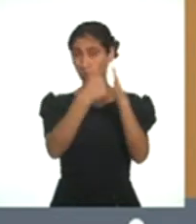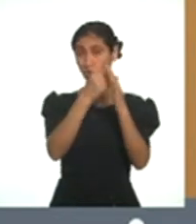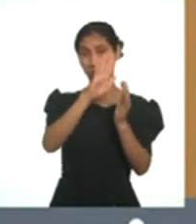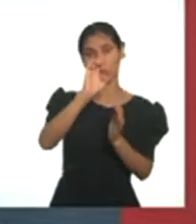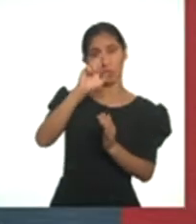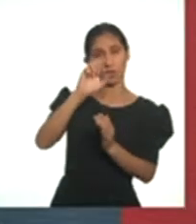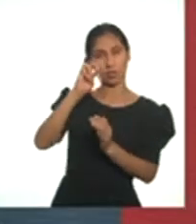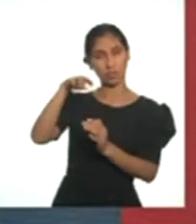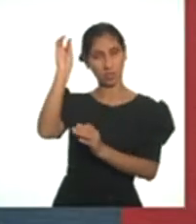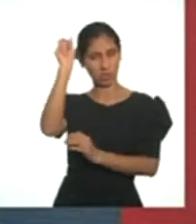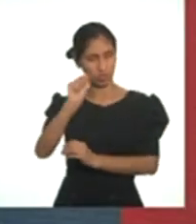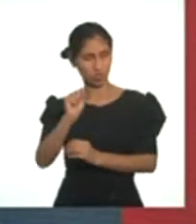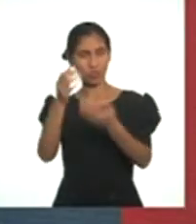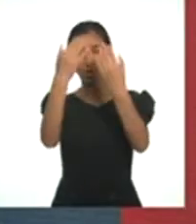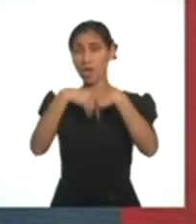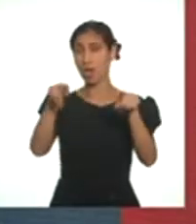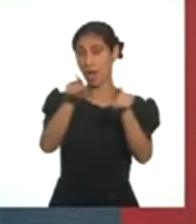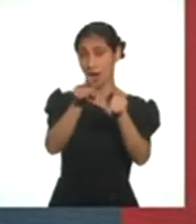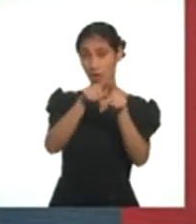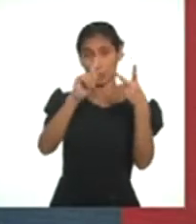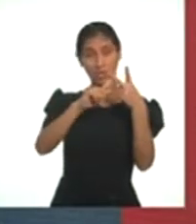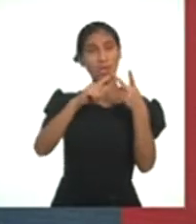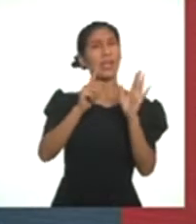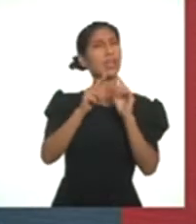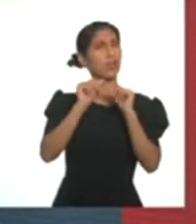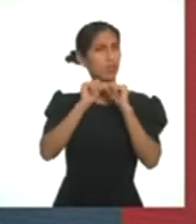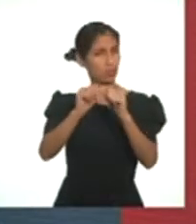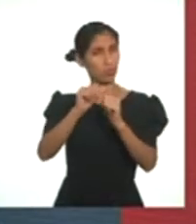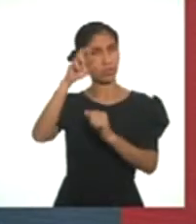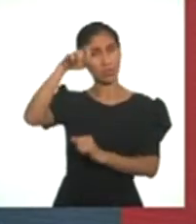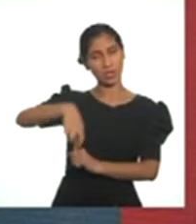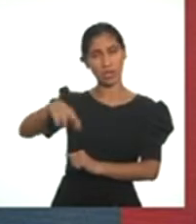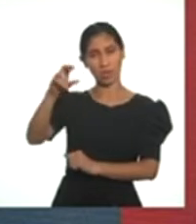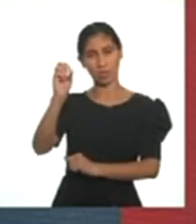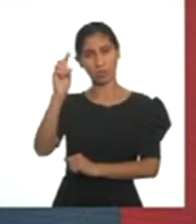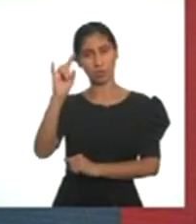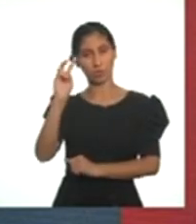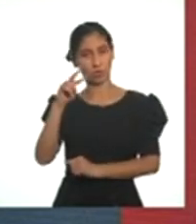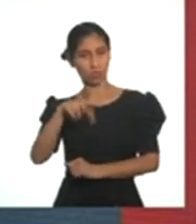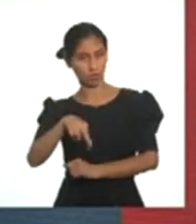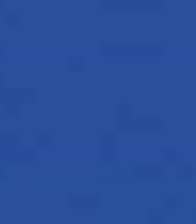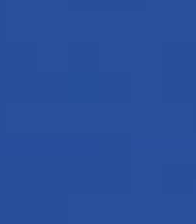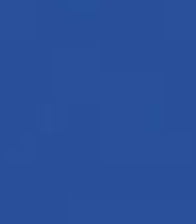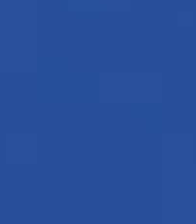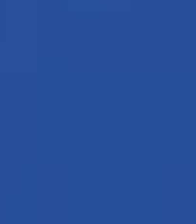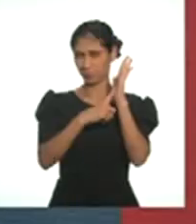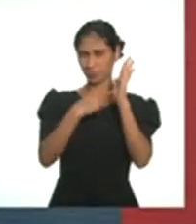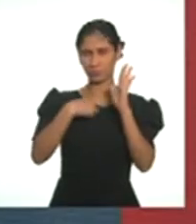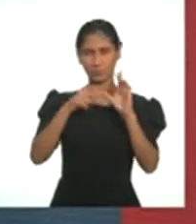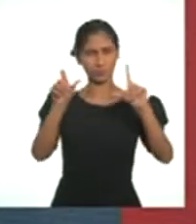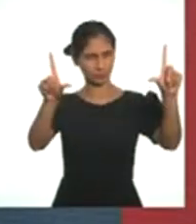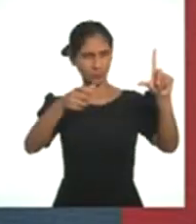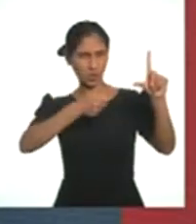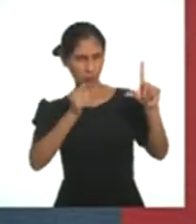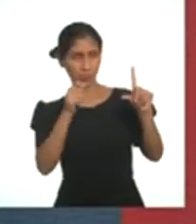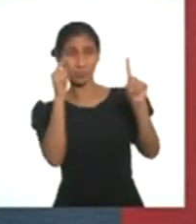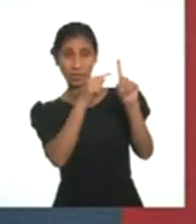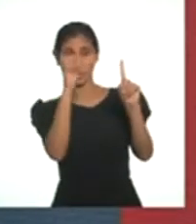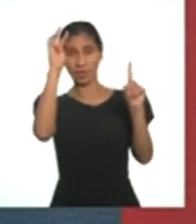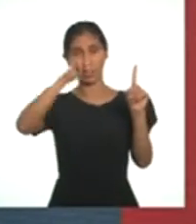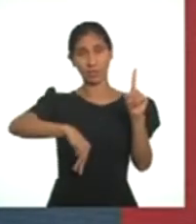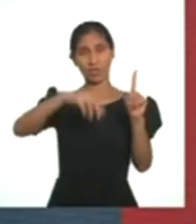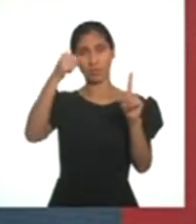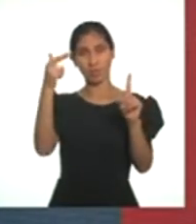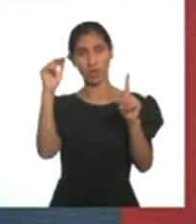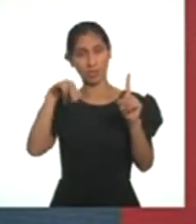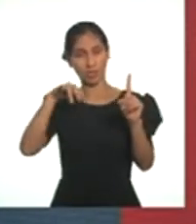sus elementos. Y ahora nos toca la etapa de producción. Y para eso me toca a mí hacer la entrevista. Ella es Mariana,